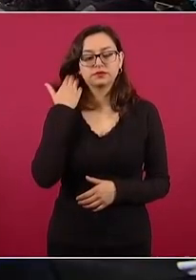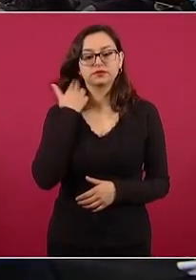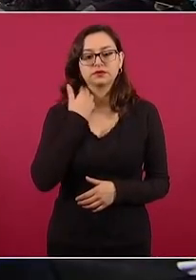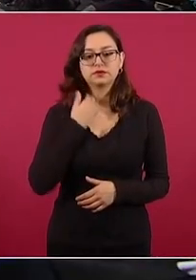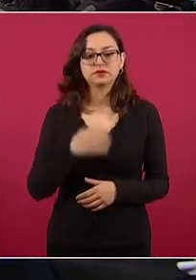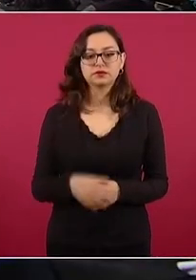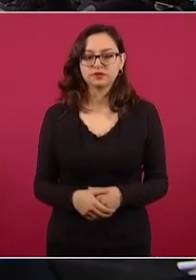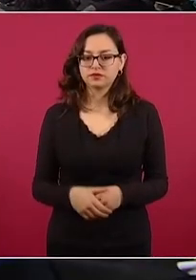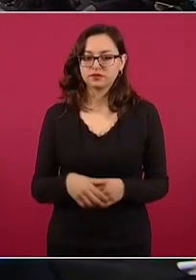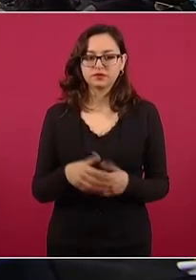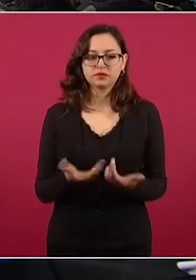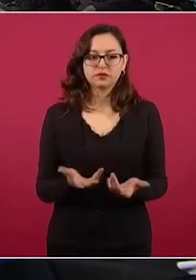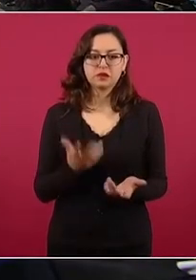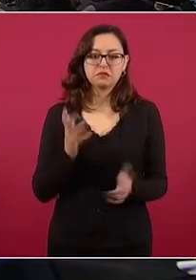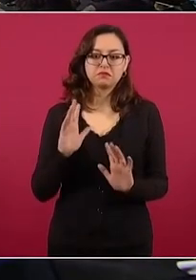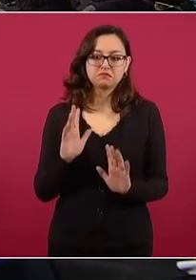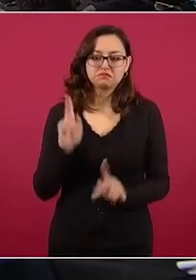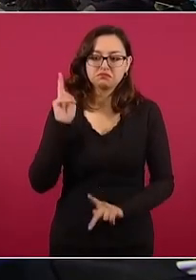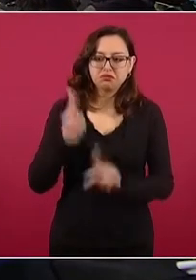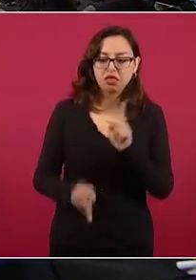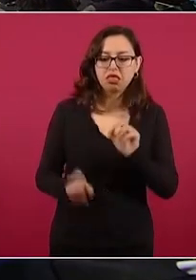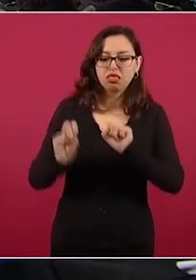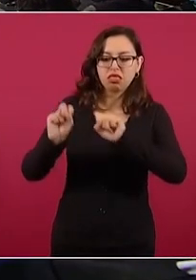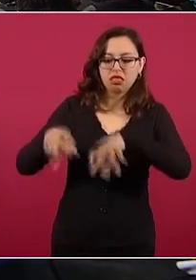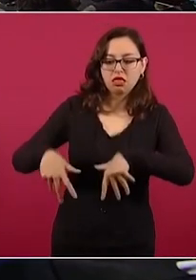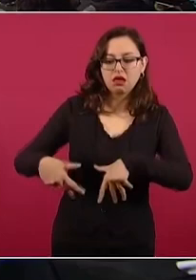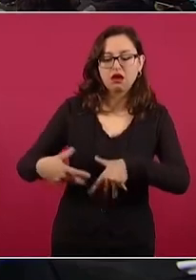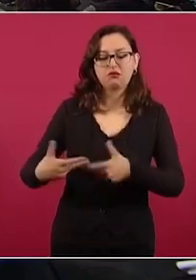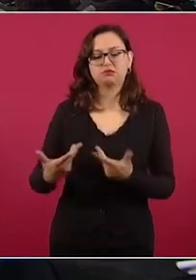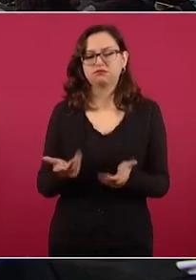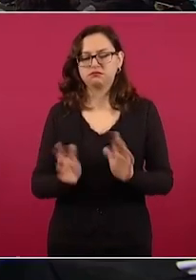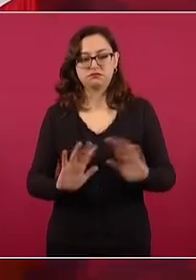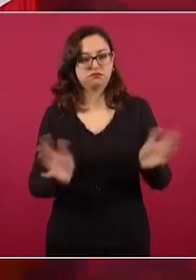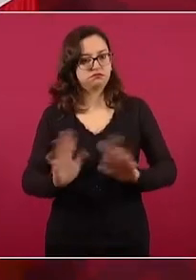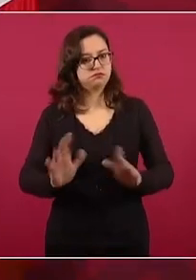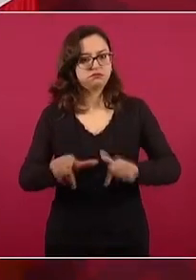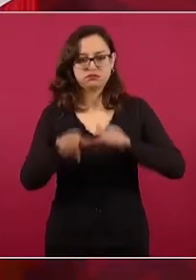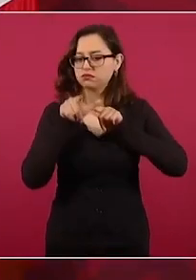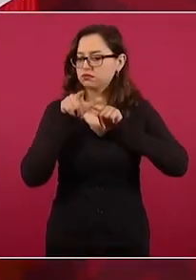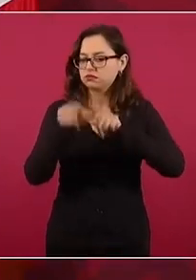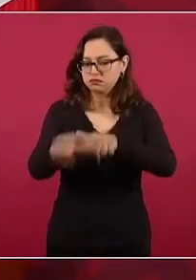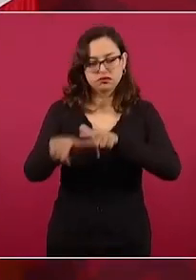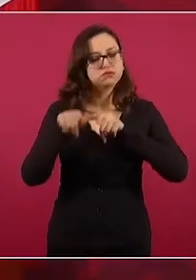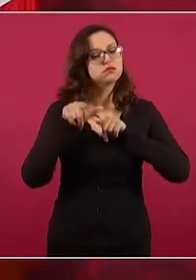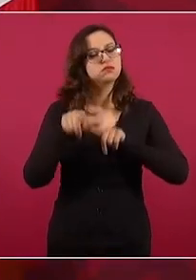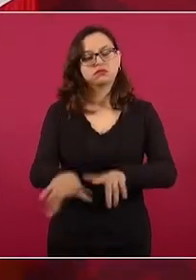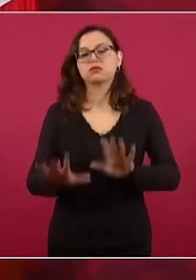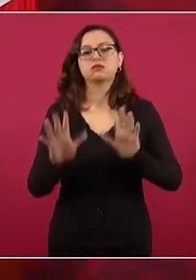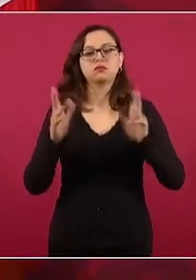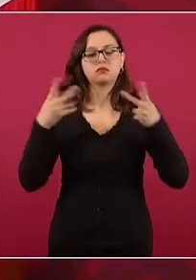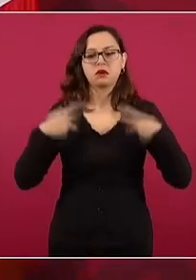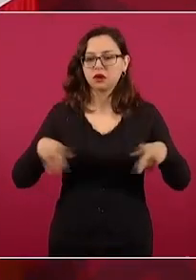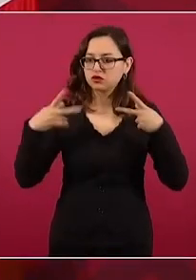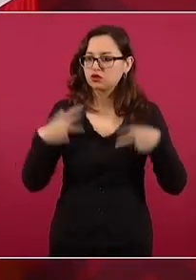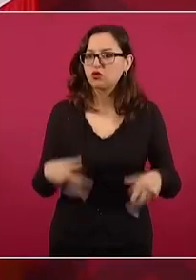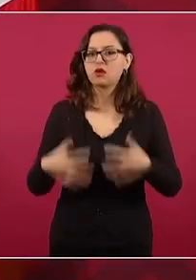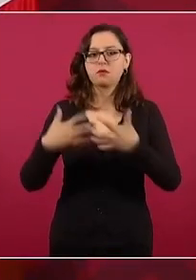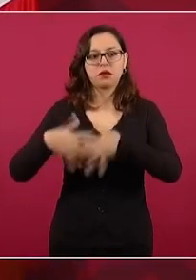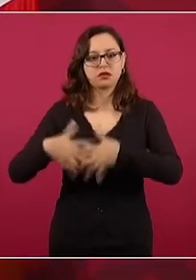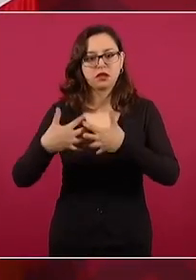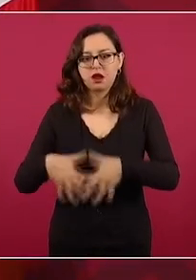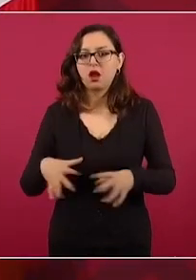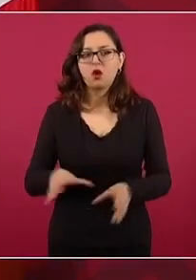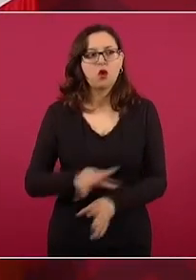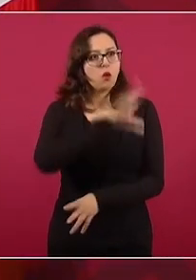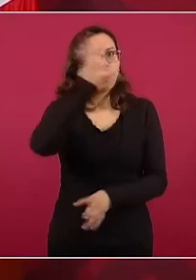detengamos por falta de recursos, de equipos, de personal. Qué